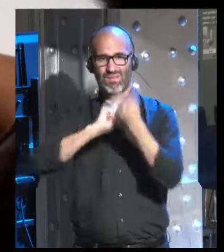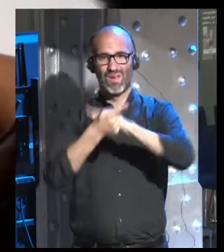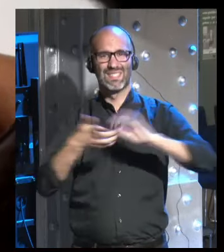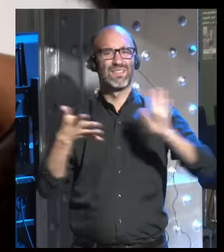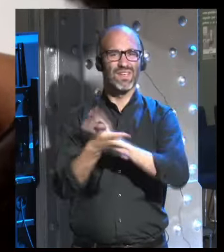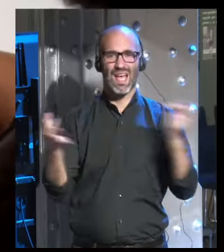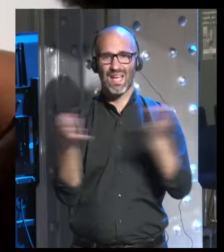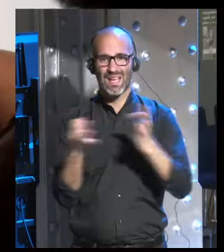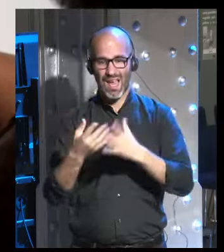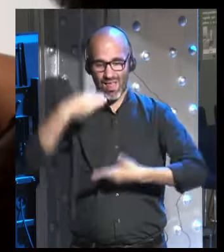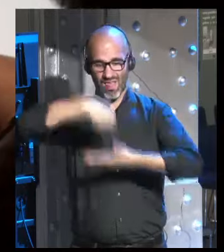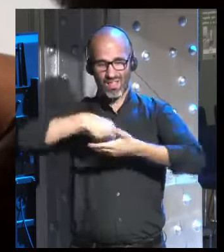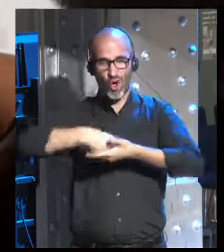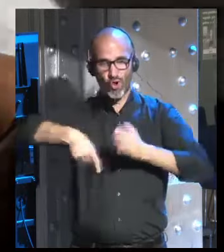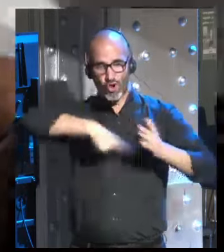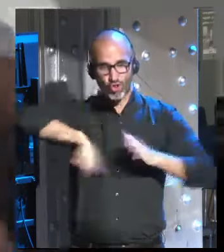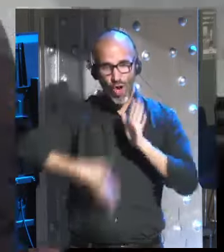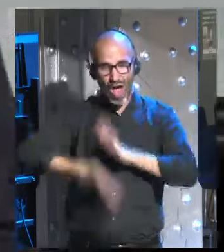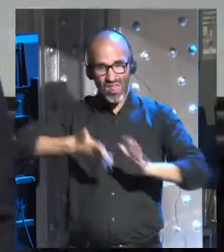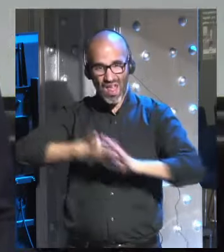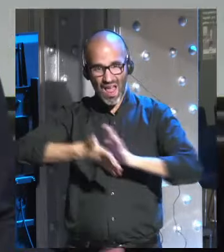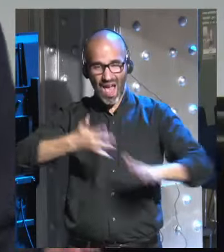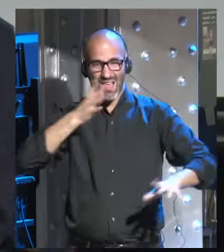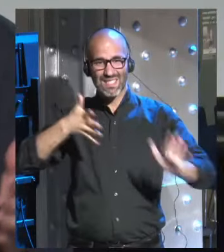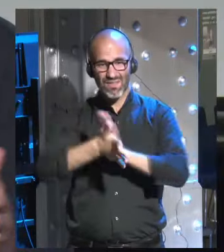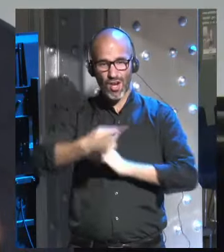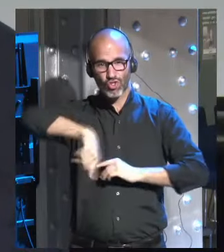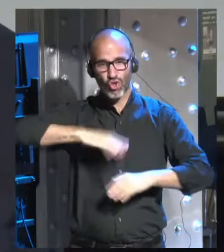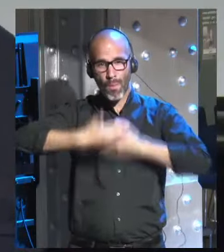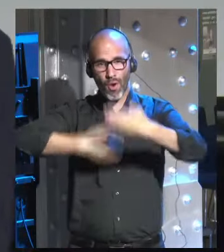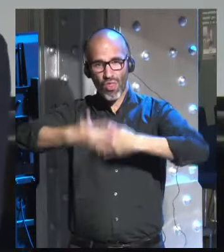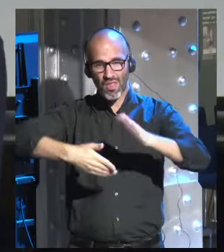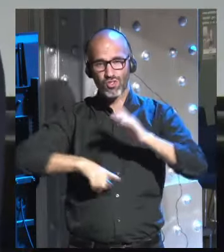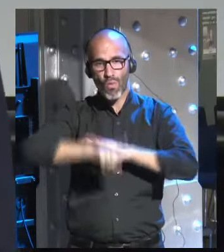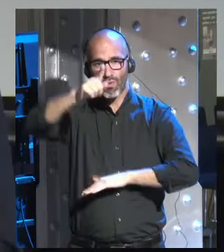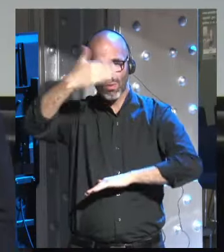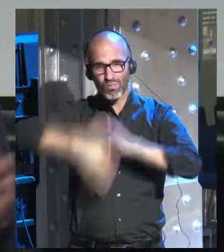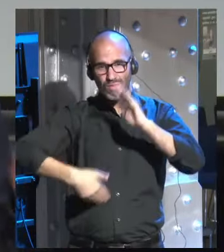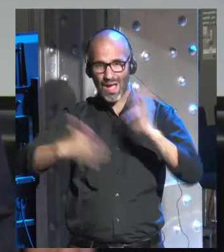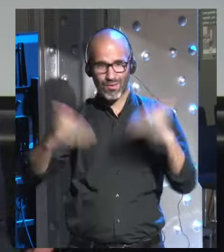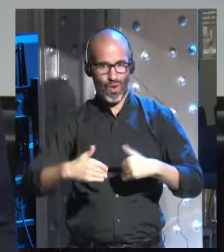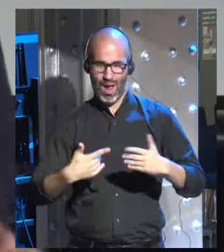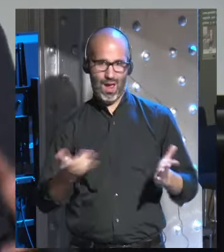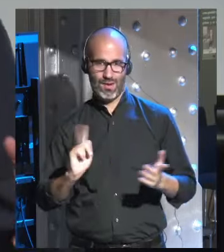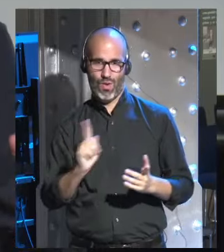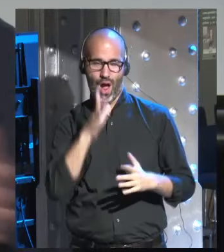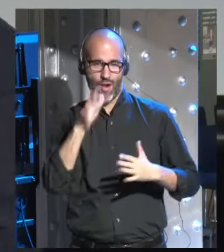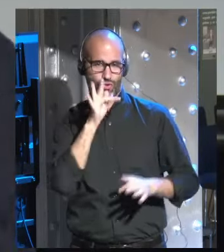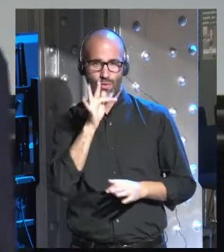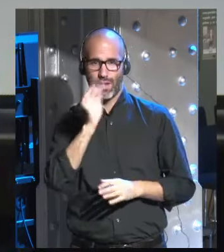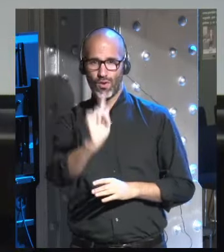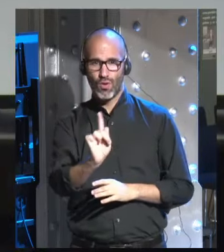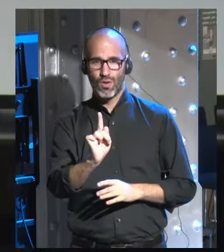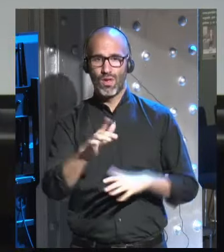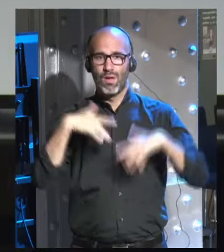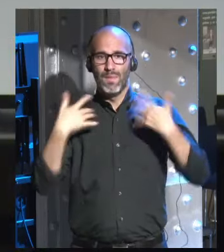acelerar. No estamos al final del proceso evolutivo. En la misma forma en la que hemos pasado